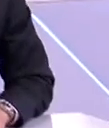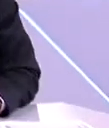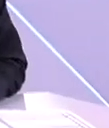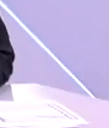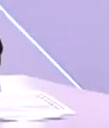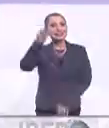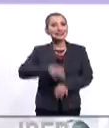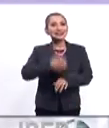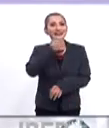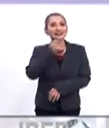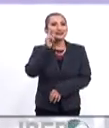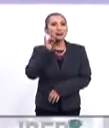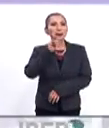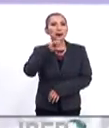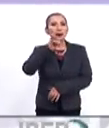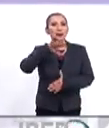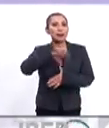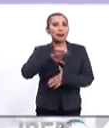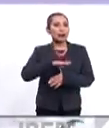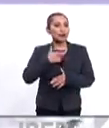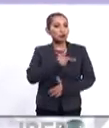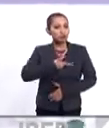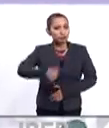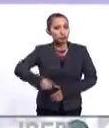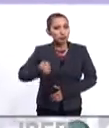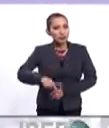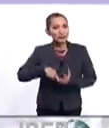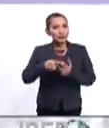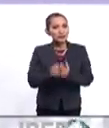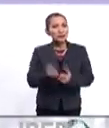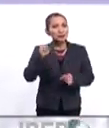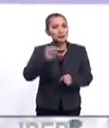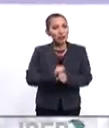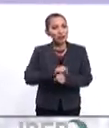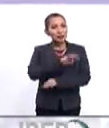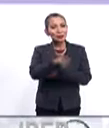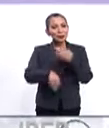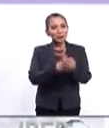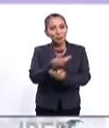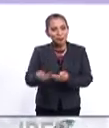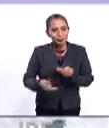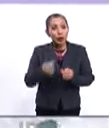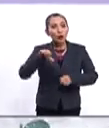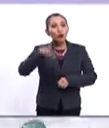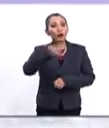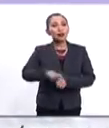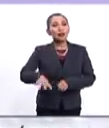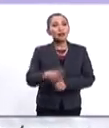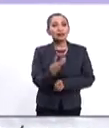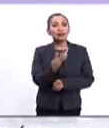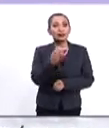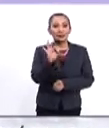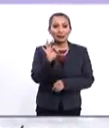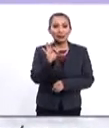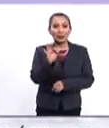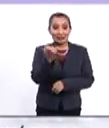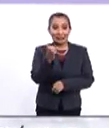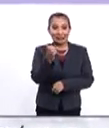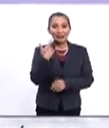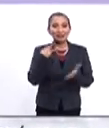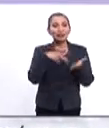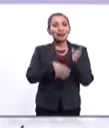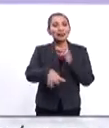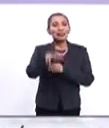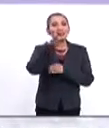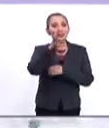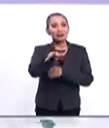¡Hola! ¿Qué tal amigos y amigas de Iberoamérica? ¡Qué gusto saludarlos, iniciar una semana con todos ustedes! Hoy lunes 14 de enero